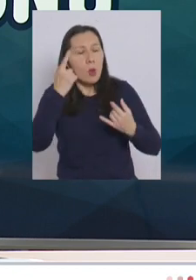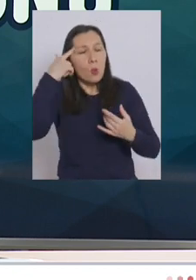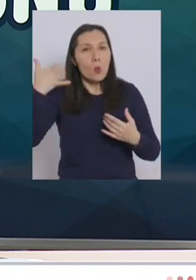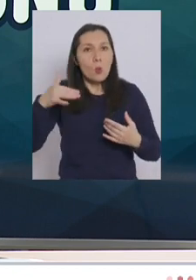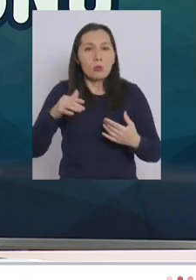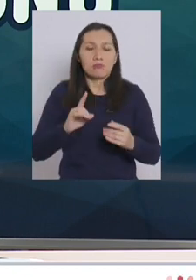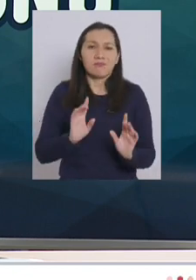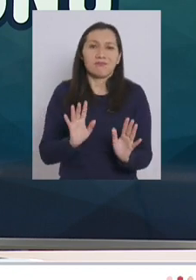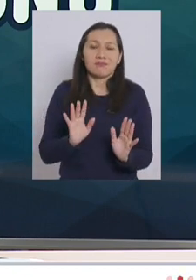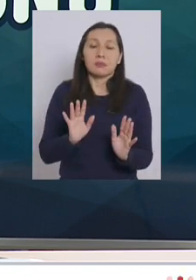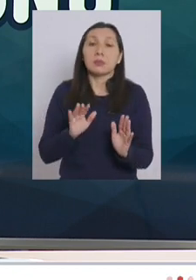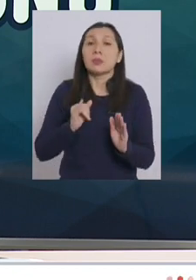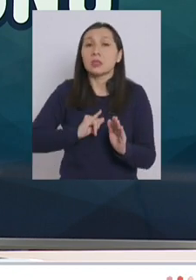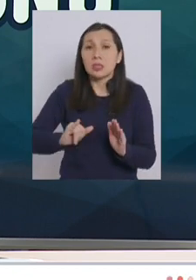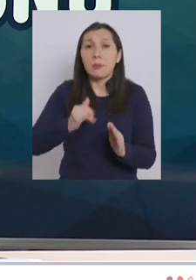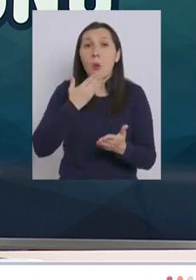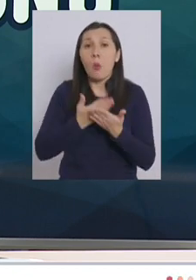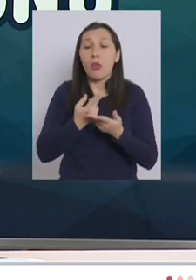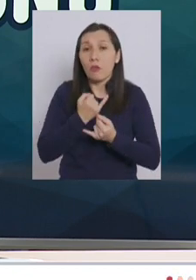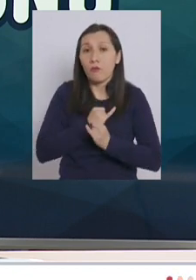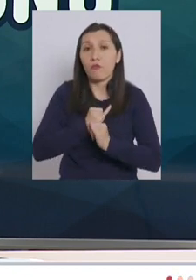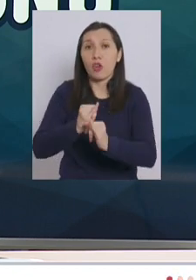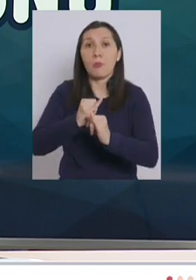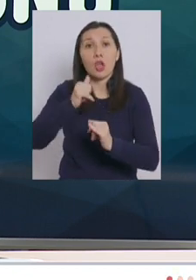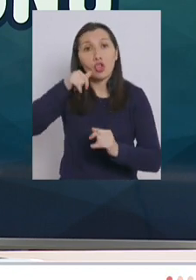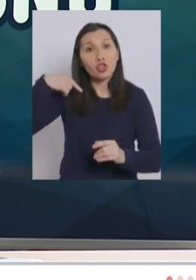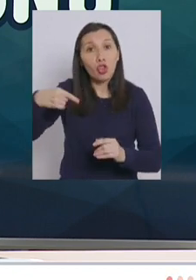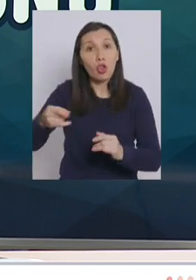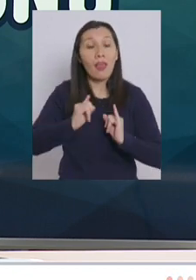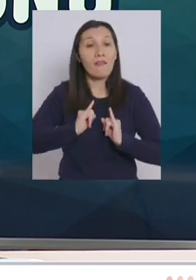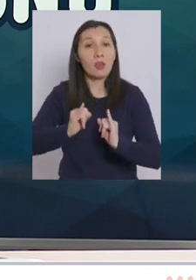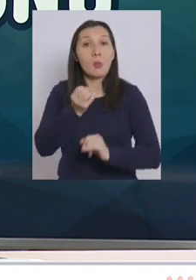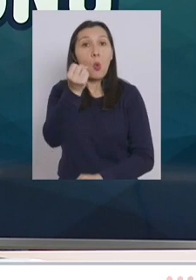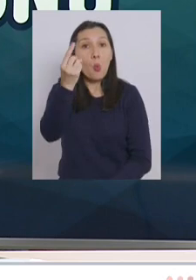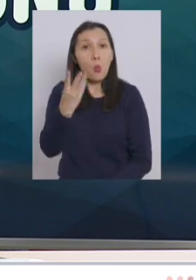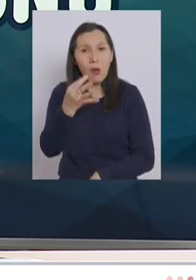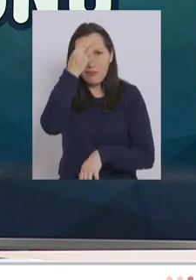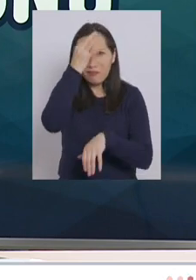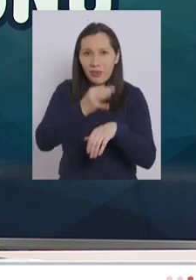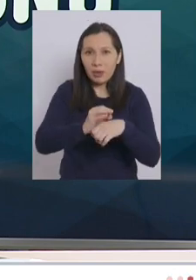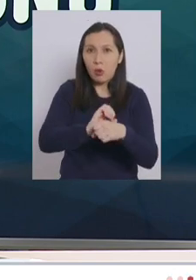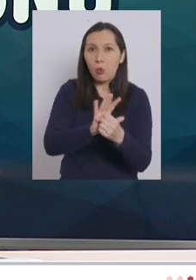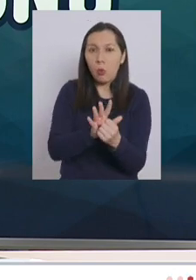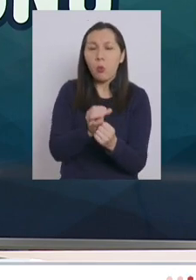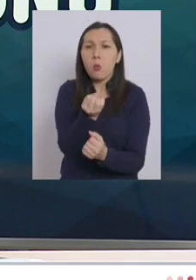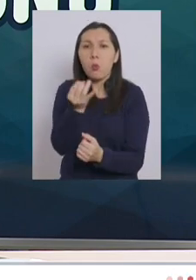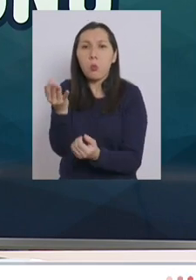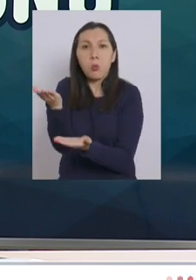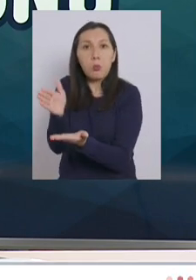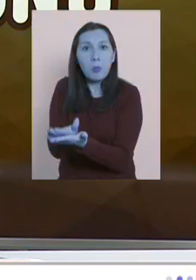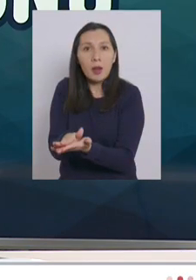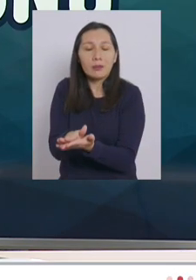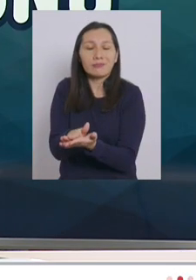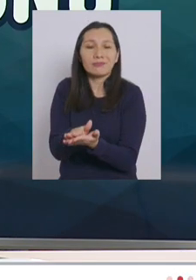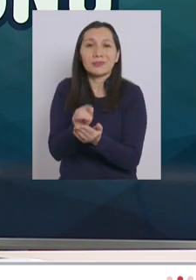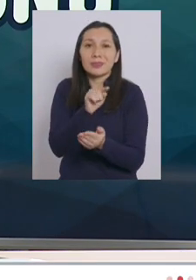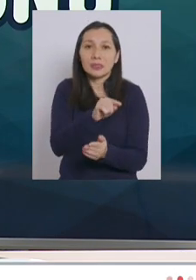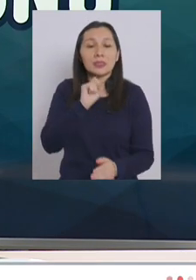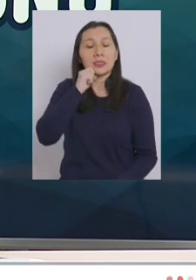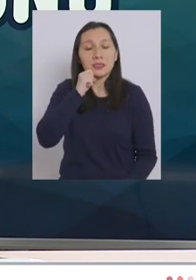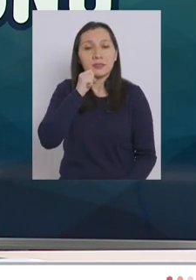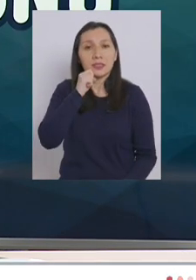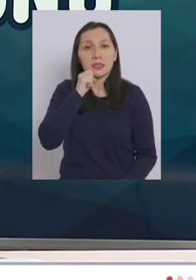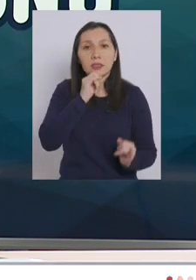cada vez que hacemos nuestros reportes diarios y que informamos del número de infectados del número de fallecidos en el fondo estamos